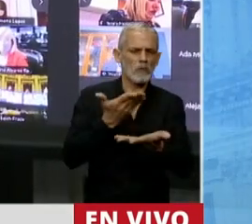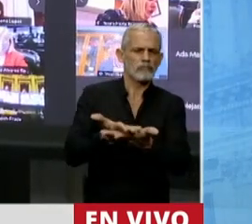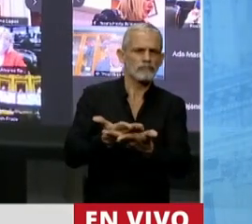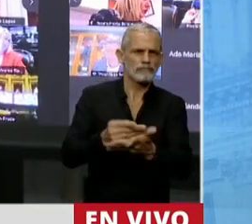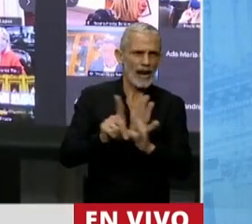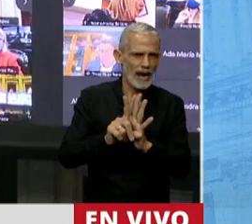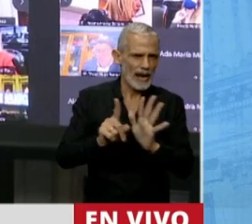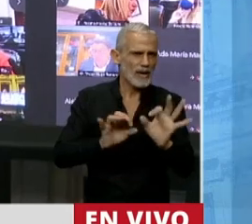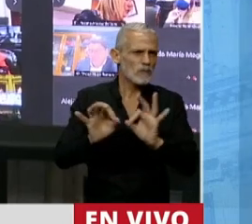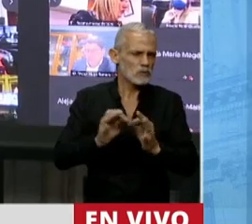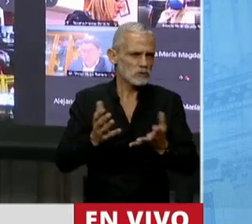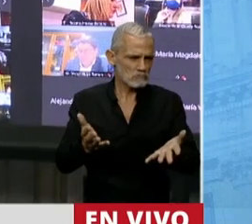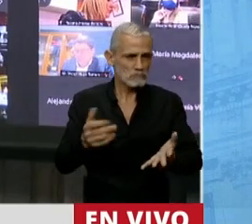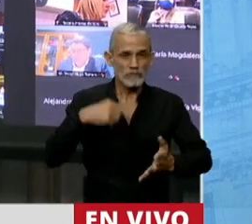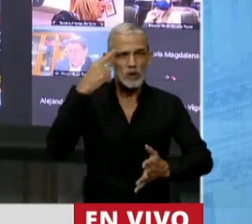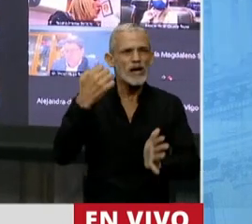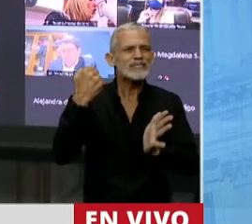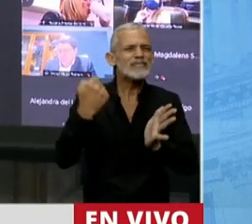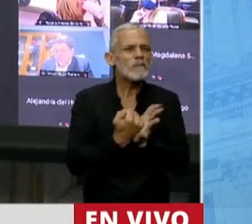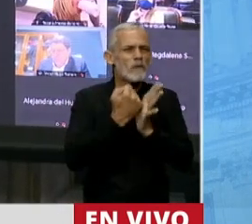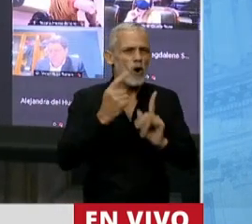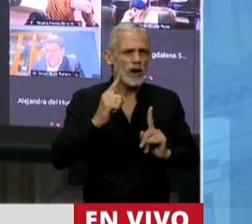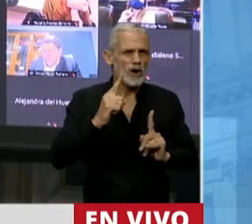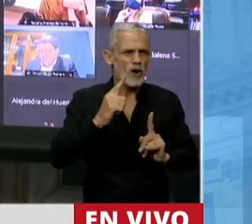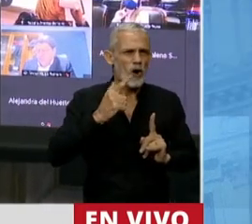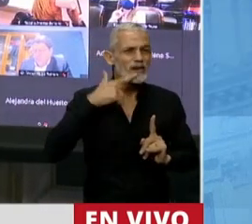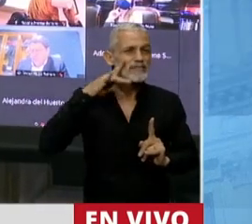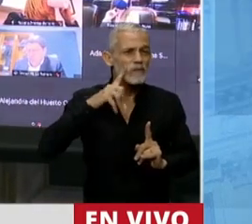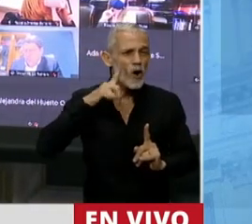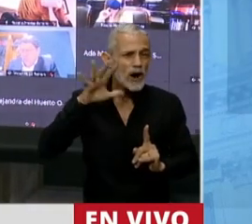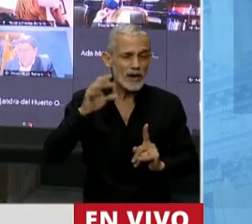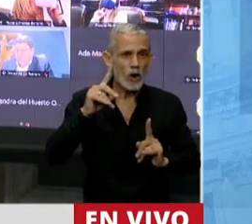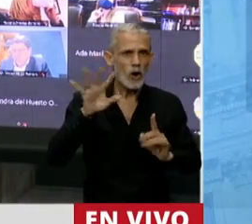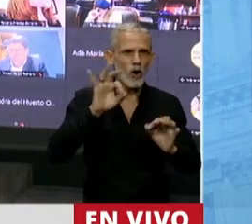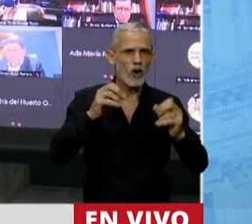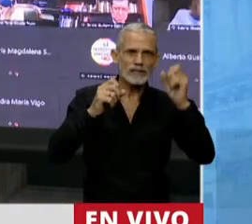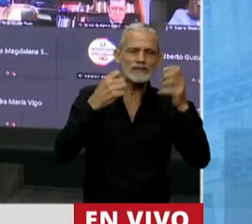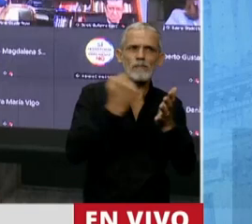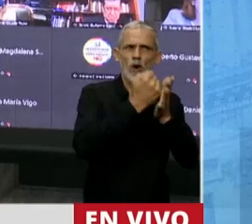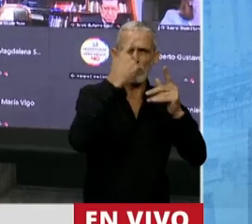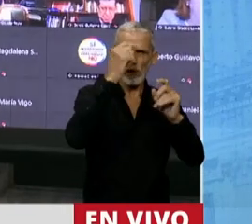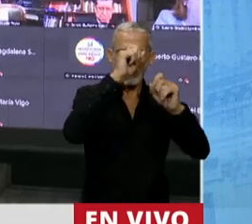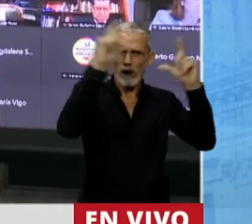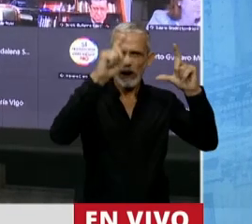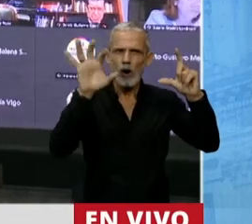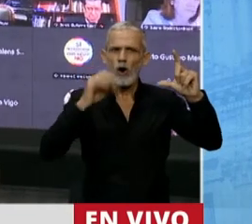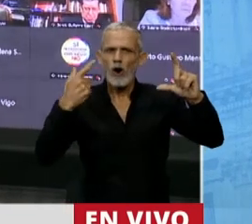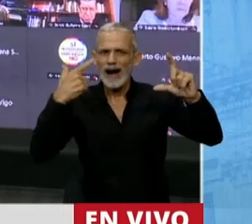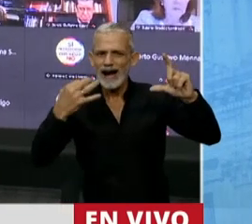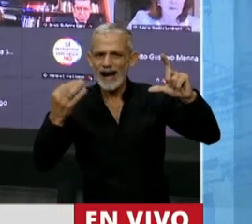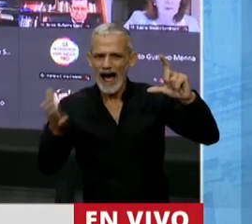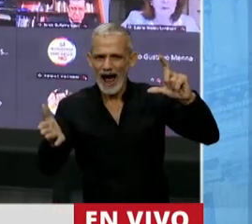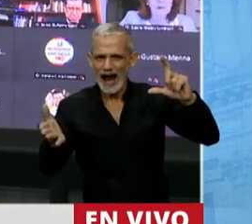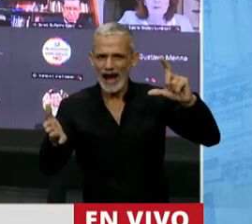desde el orden de lo simbólico y de lo real? Miren, porque está